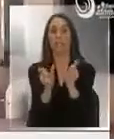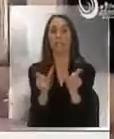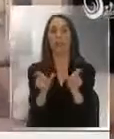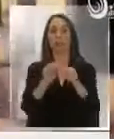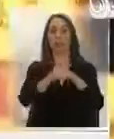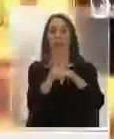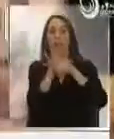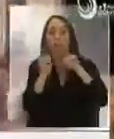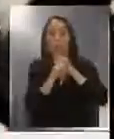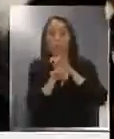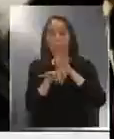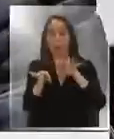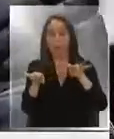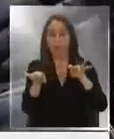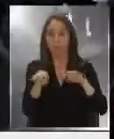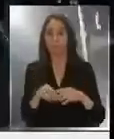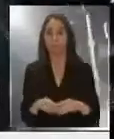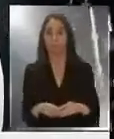de la pandemia de coronavirus.